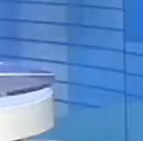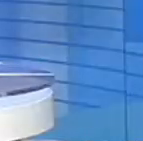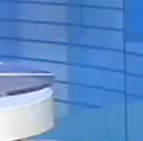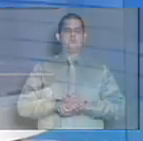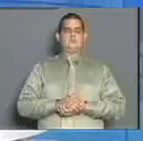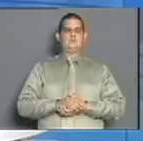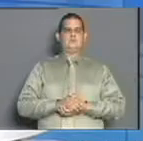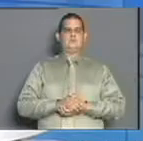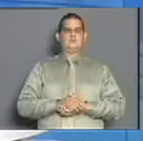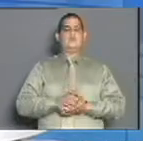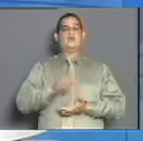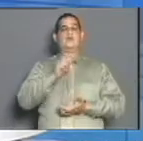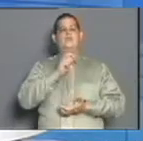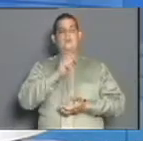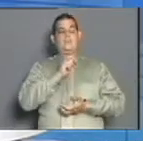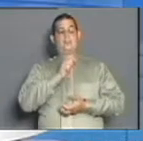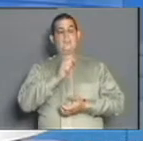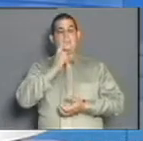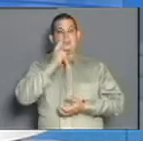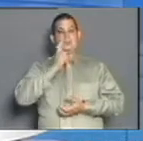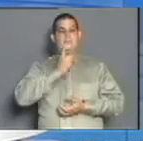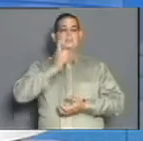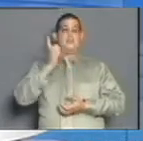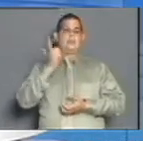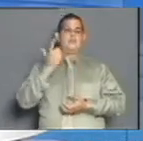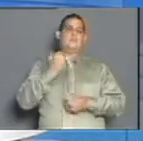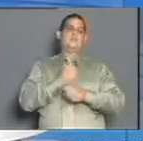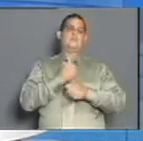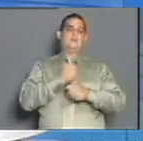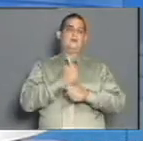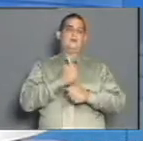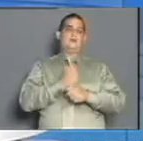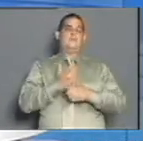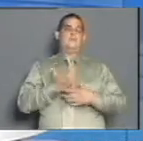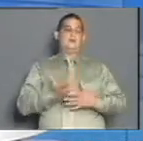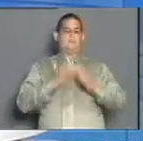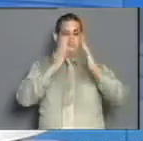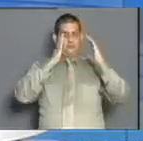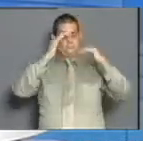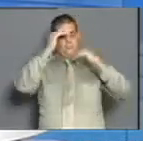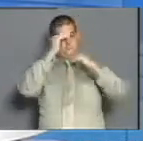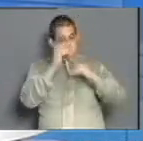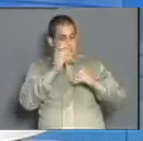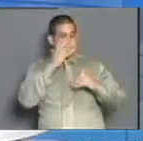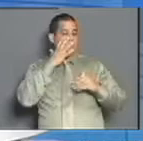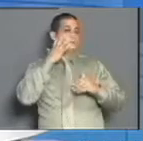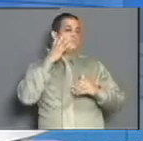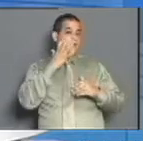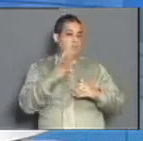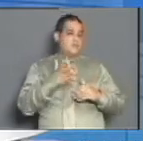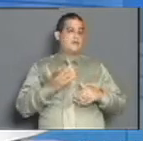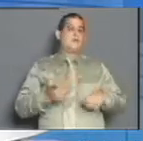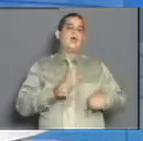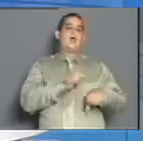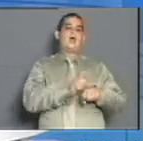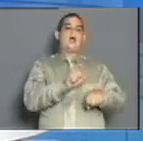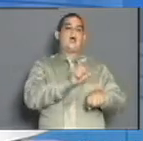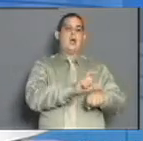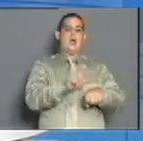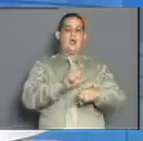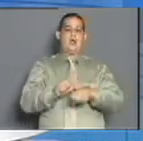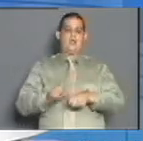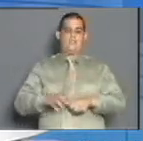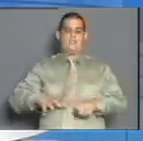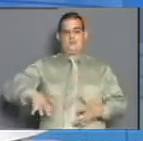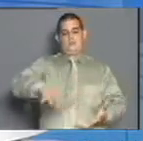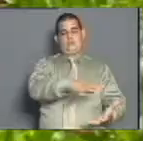Y la periodista Mariana Isalva continúa su serie de trabajos dedicado a la importancia que tiene el desarrollo de la agricultura en cada una de